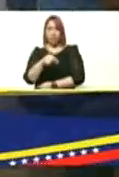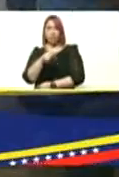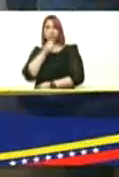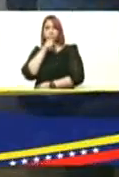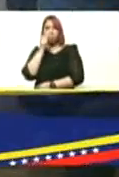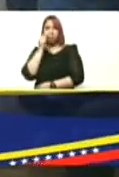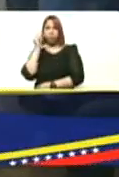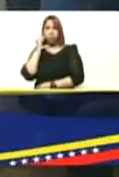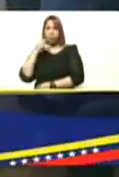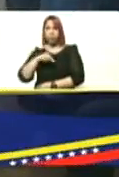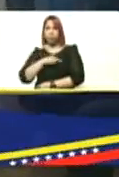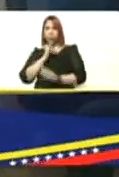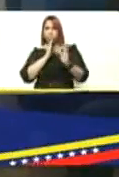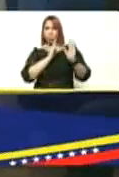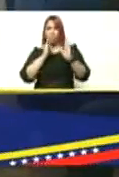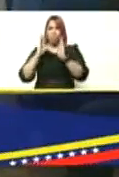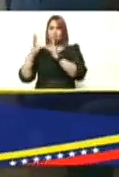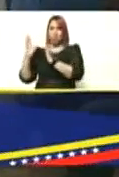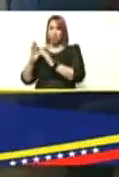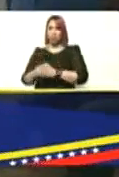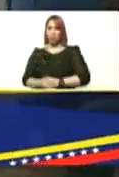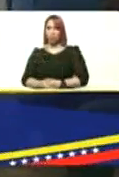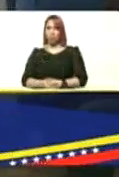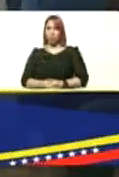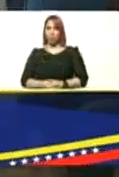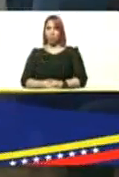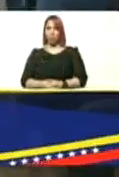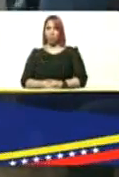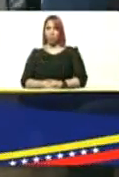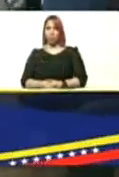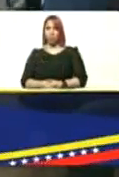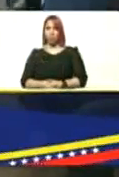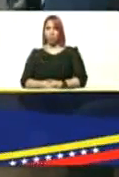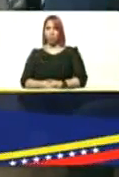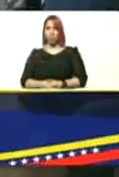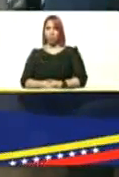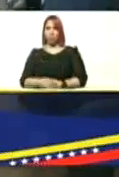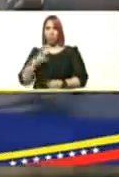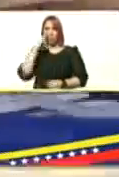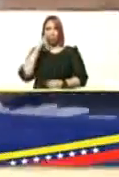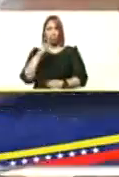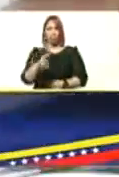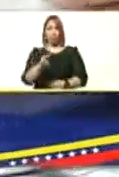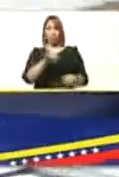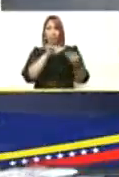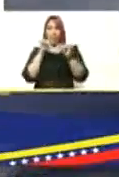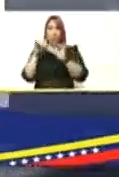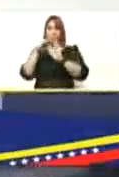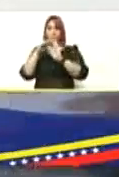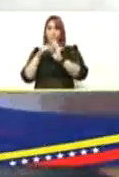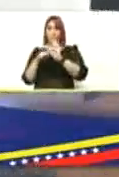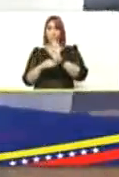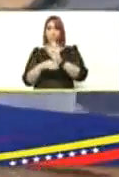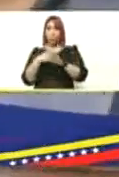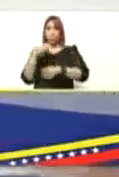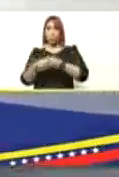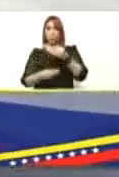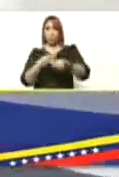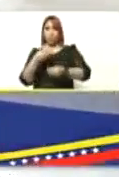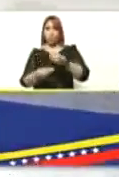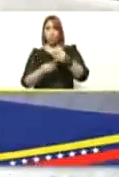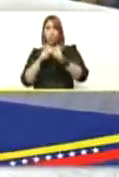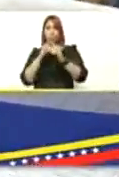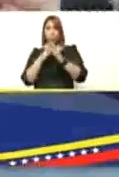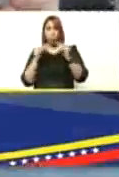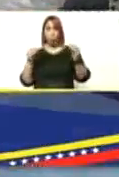mayores esto lo hizo muy ordenado y precisamente estamos como otra vez siguiendo ese mismo protocolo que se estableció para que